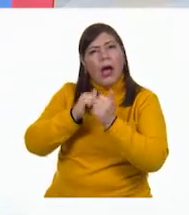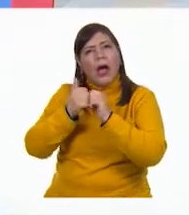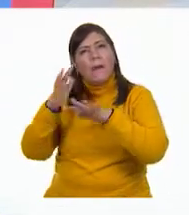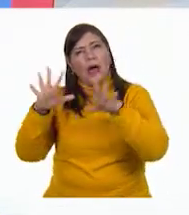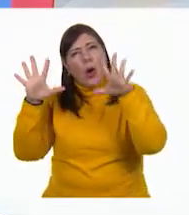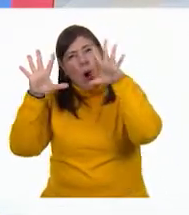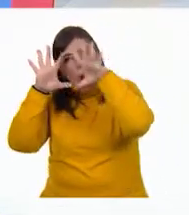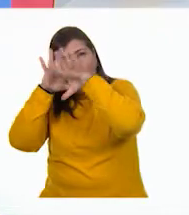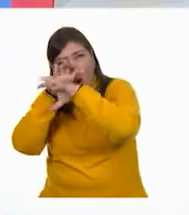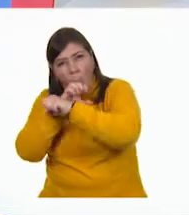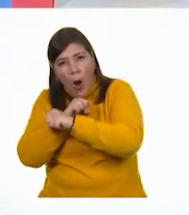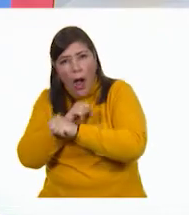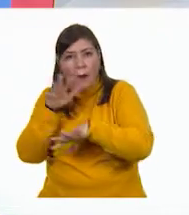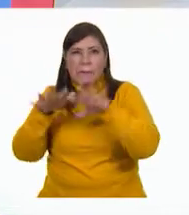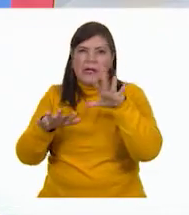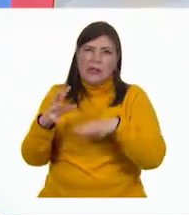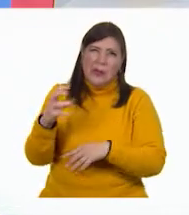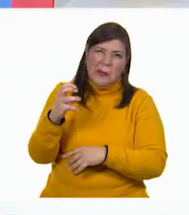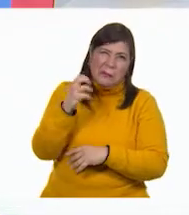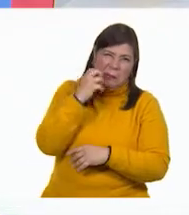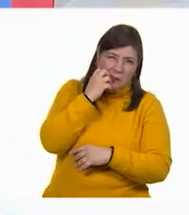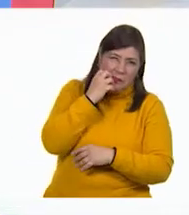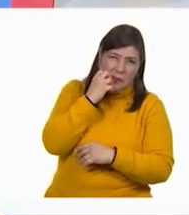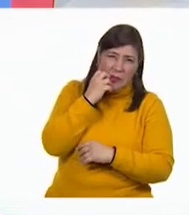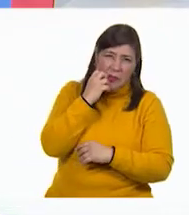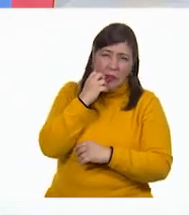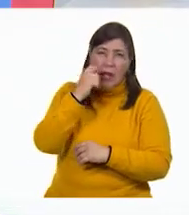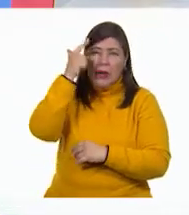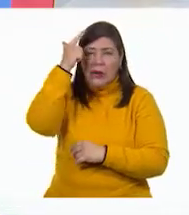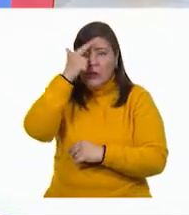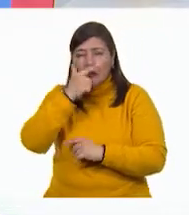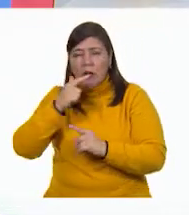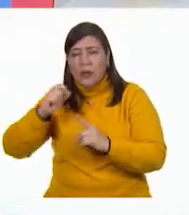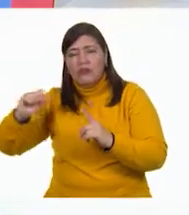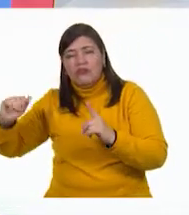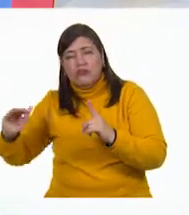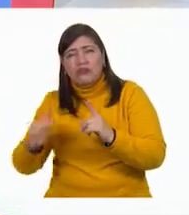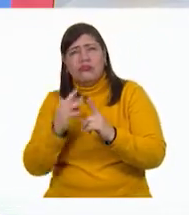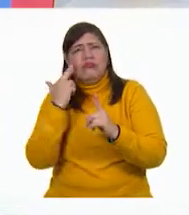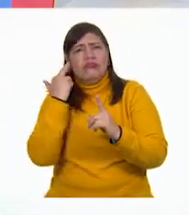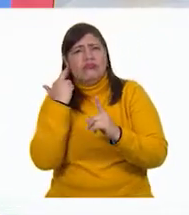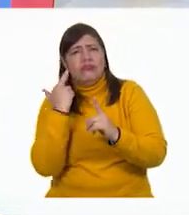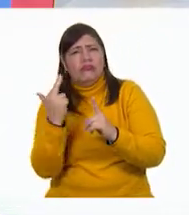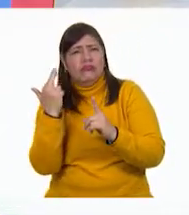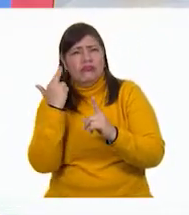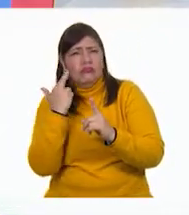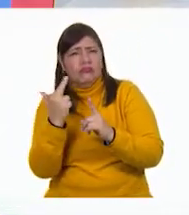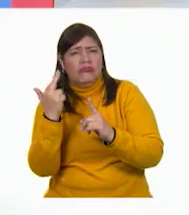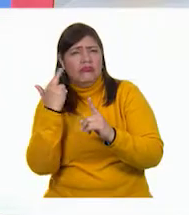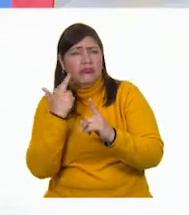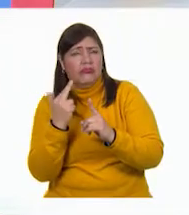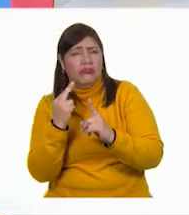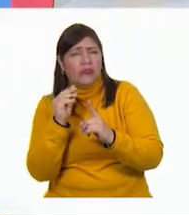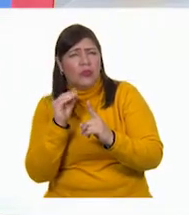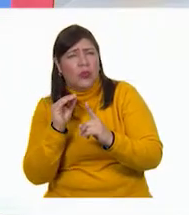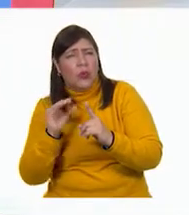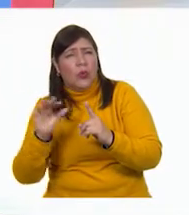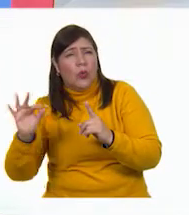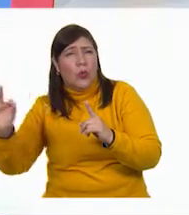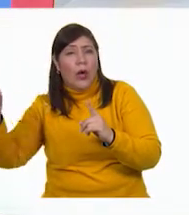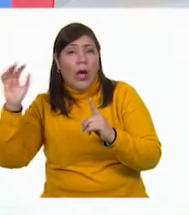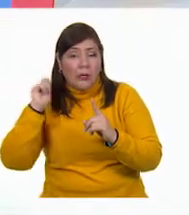veces amarga. Aullaba por las noches. Él entonces le trajo conchas y